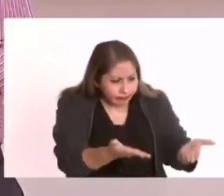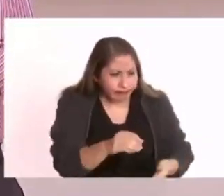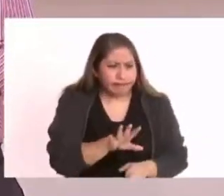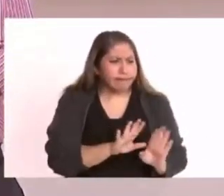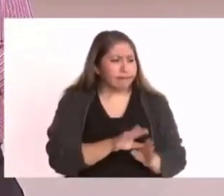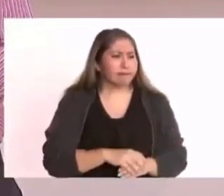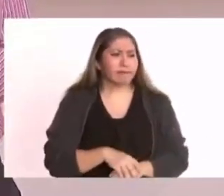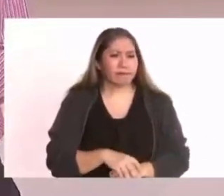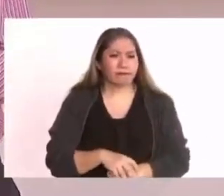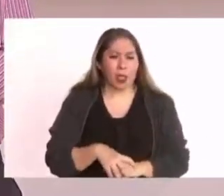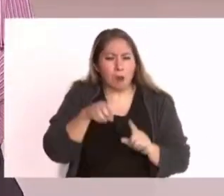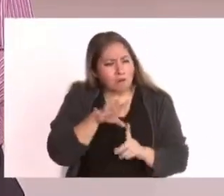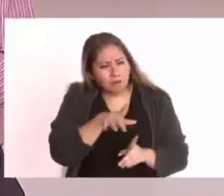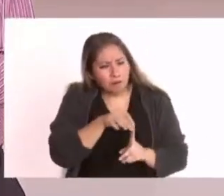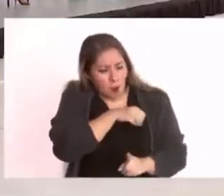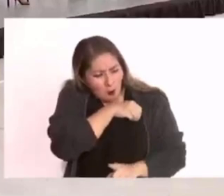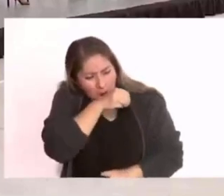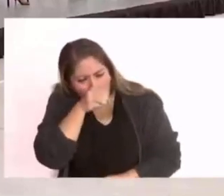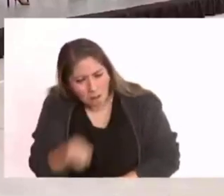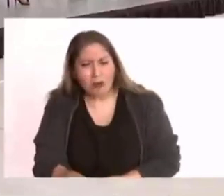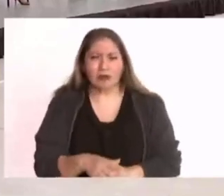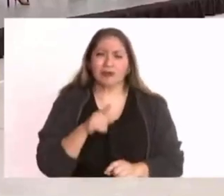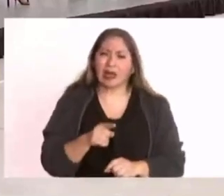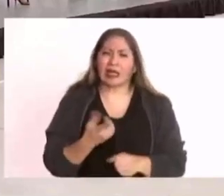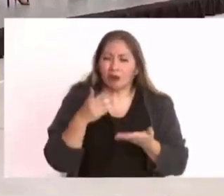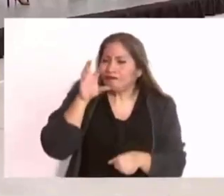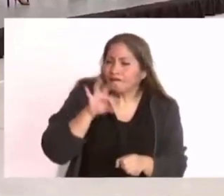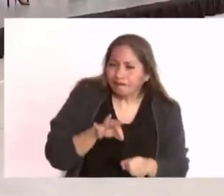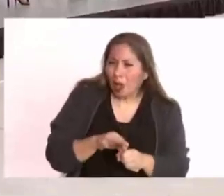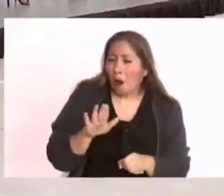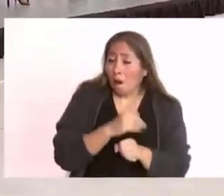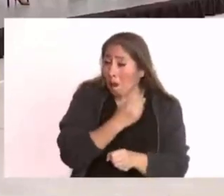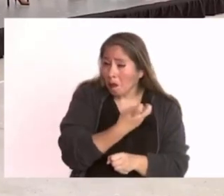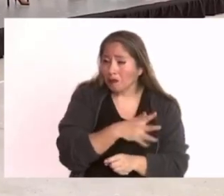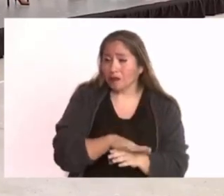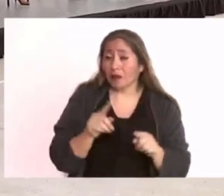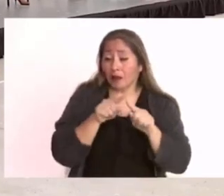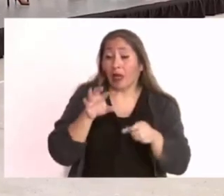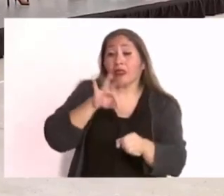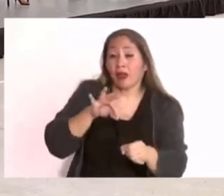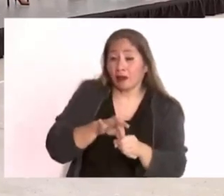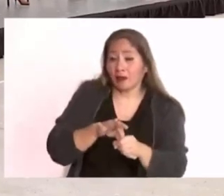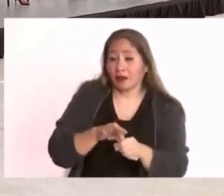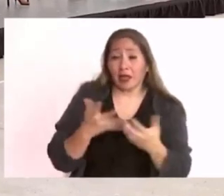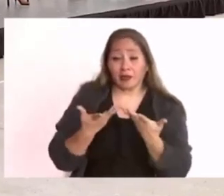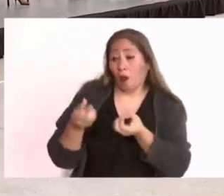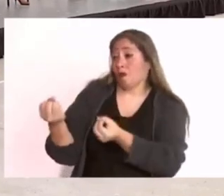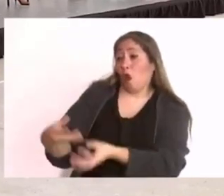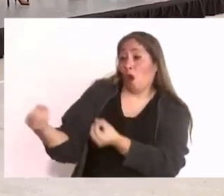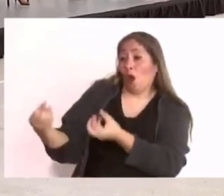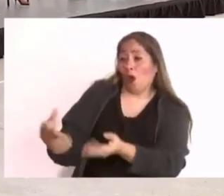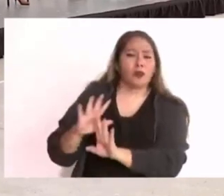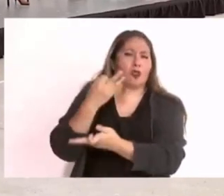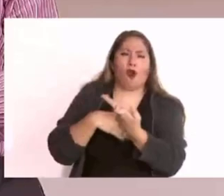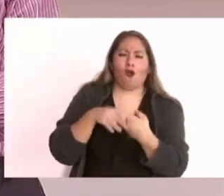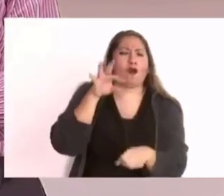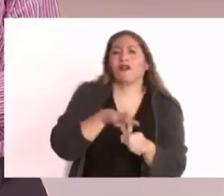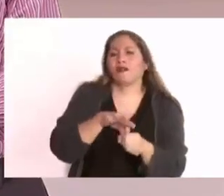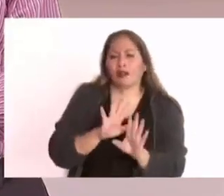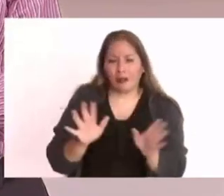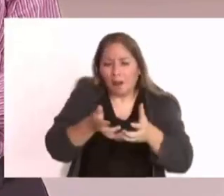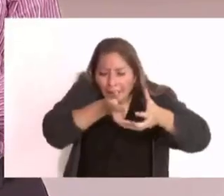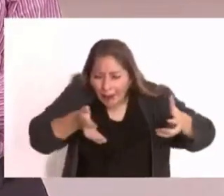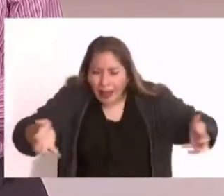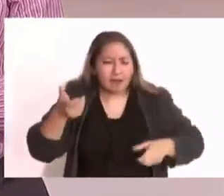a establecer la democracia. Porque la democracia no nos va a traer el cuerno de la abundancia. No es que ya habiendo democracia